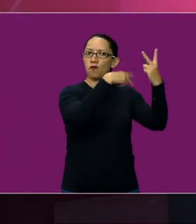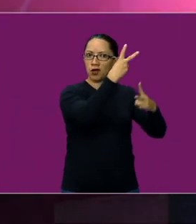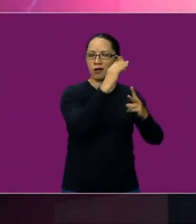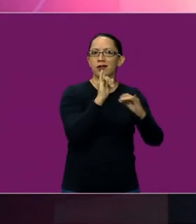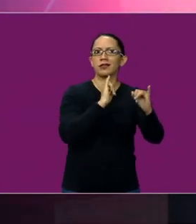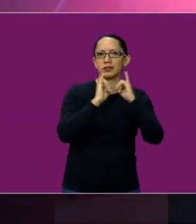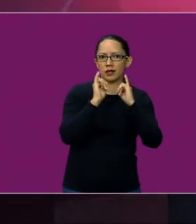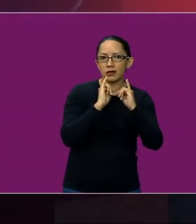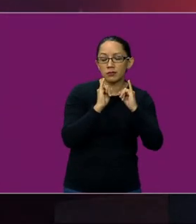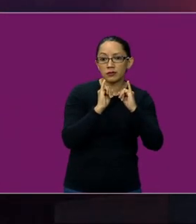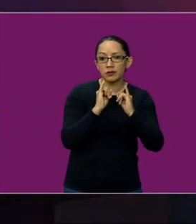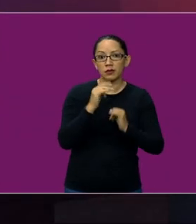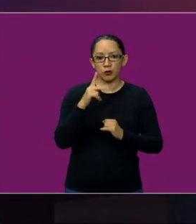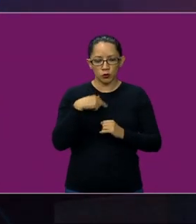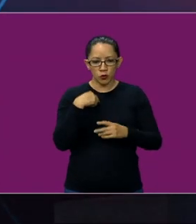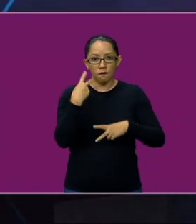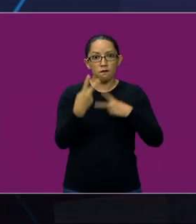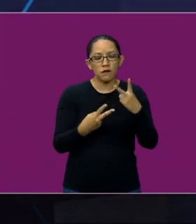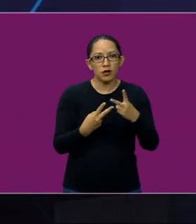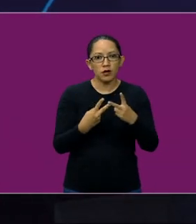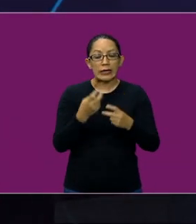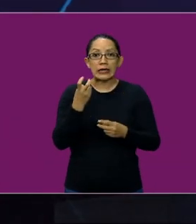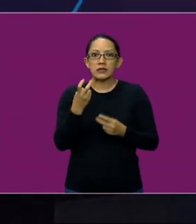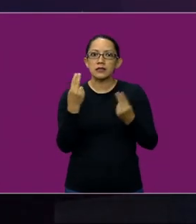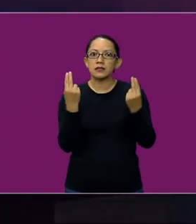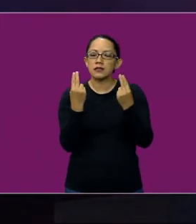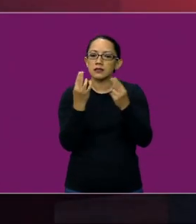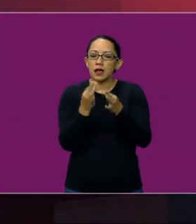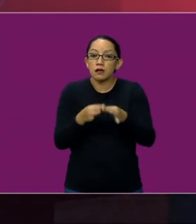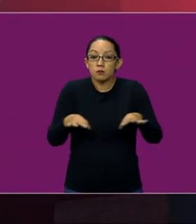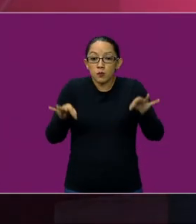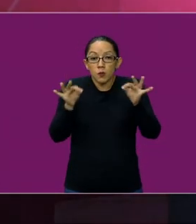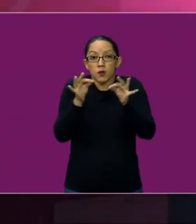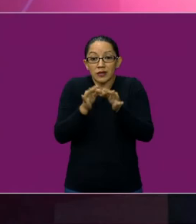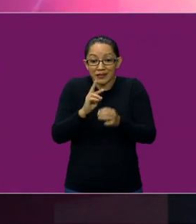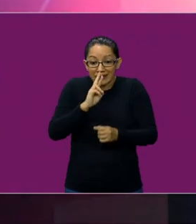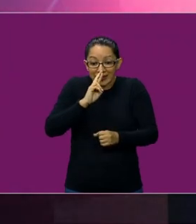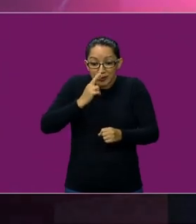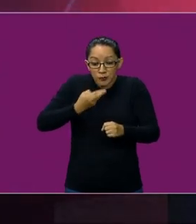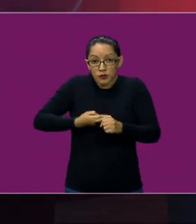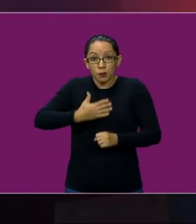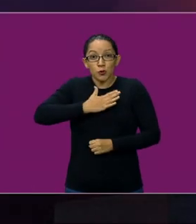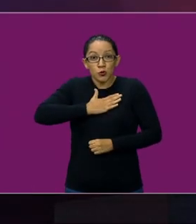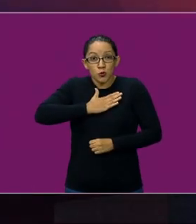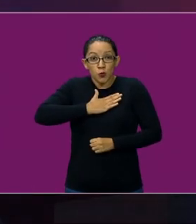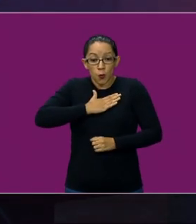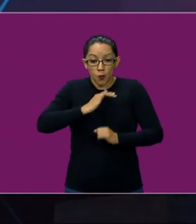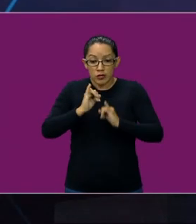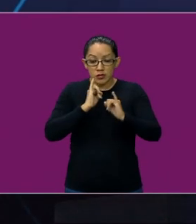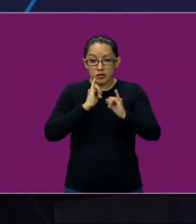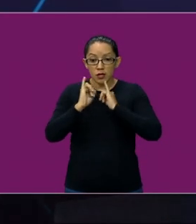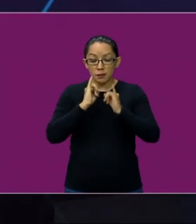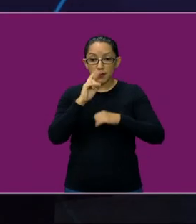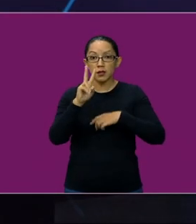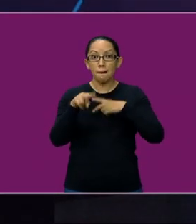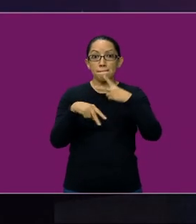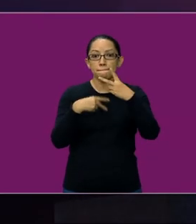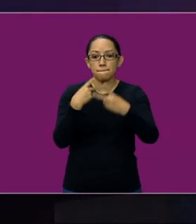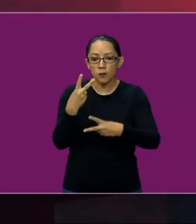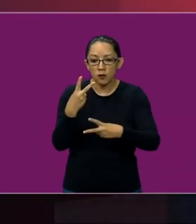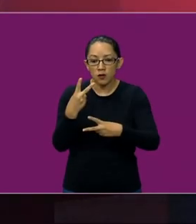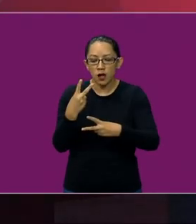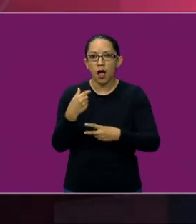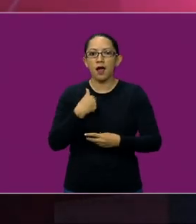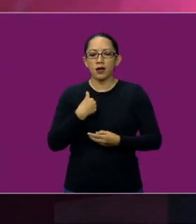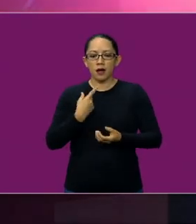es una responsabilidad tan grande, individual, personal, de que tú tengas la ética